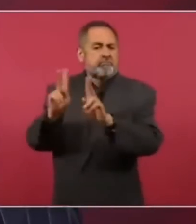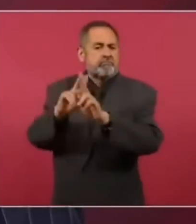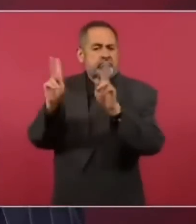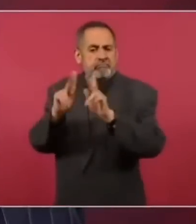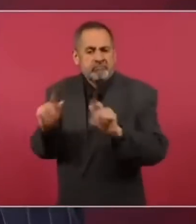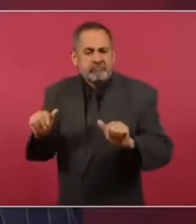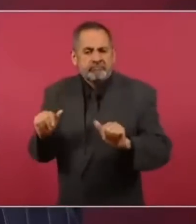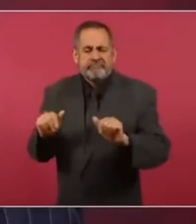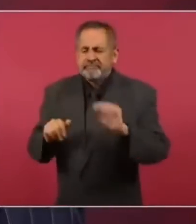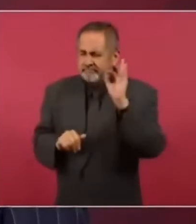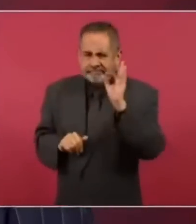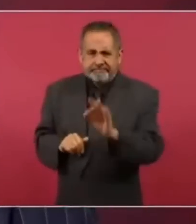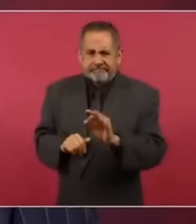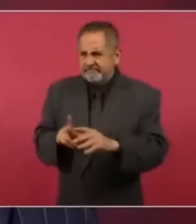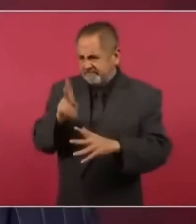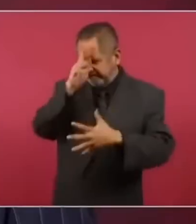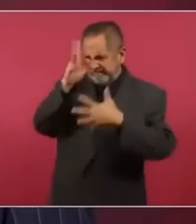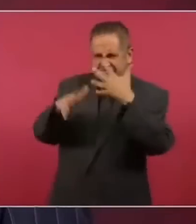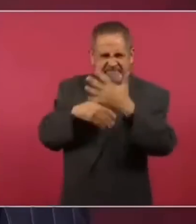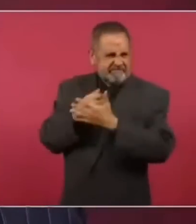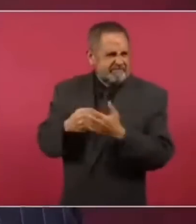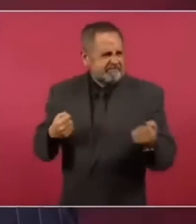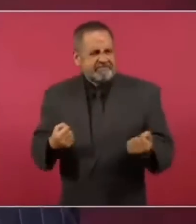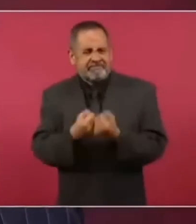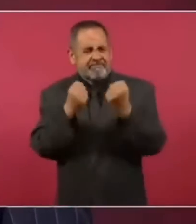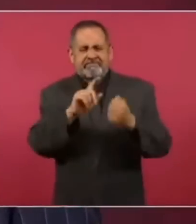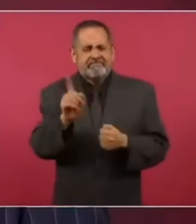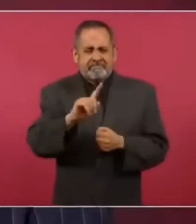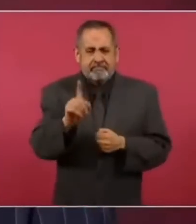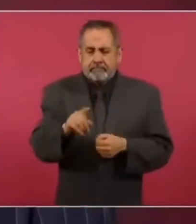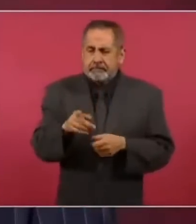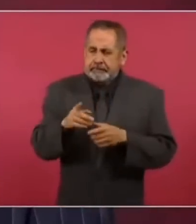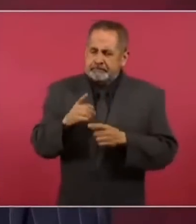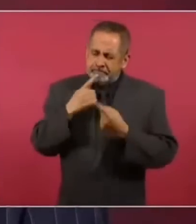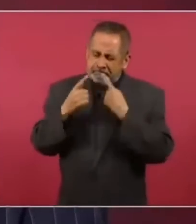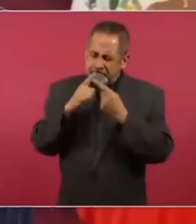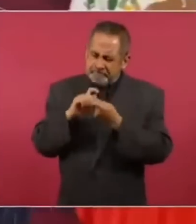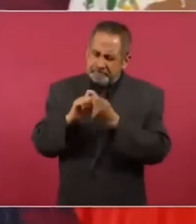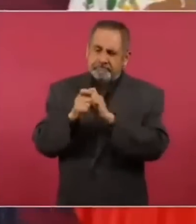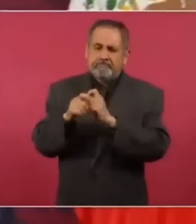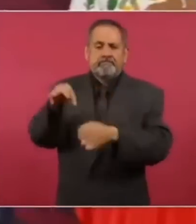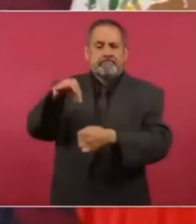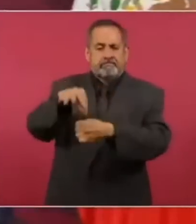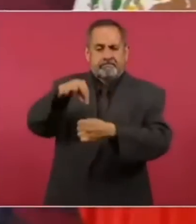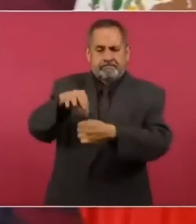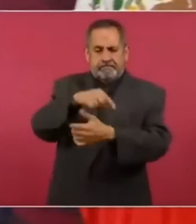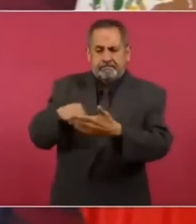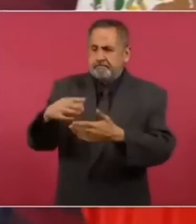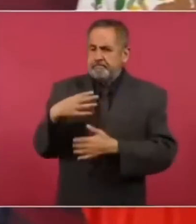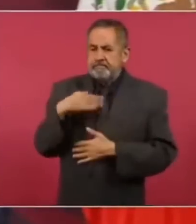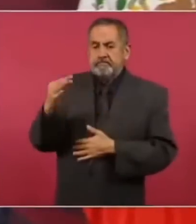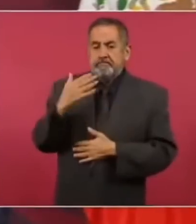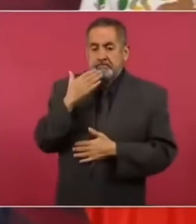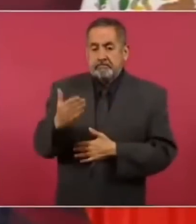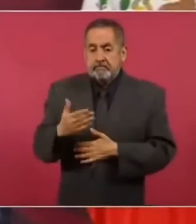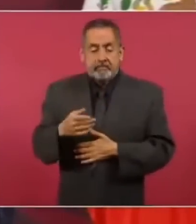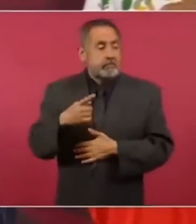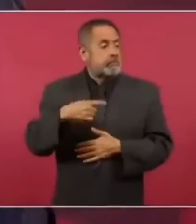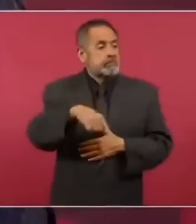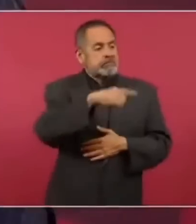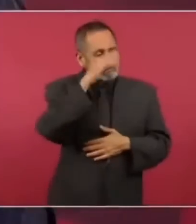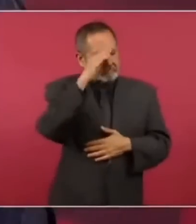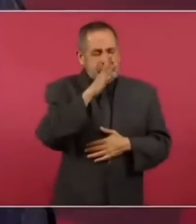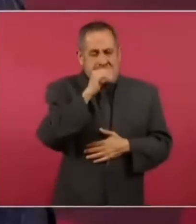sin violencia por la vía electoral cuando muchos pensaban que no se iba a poder